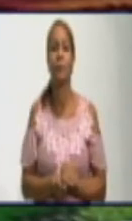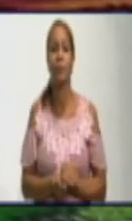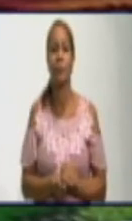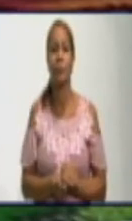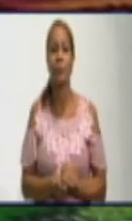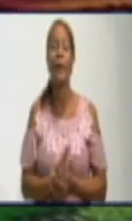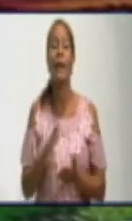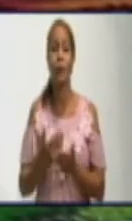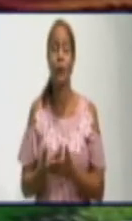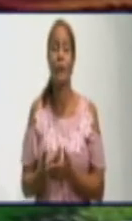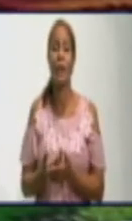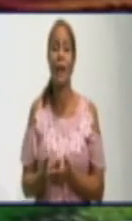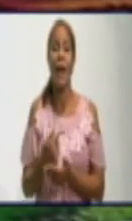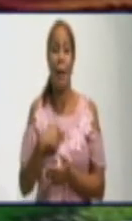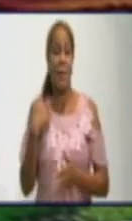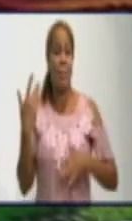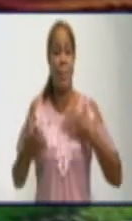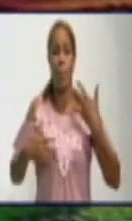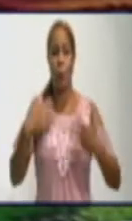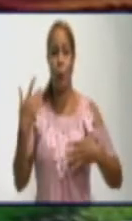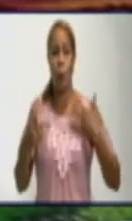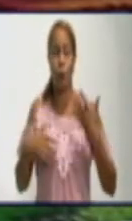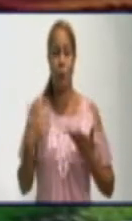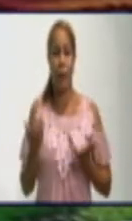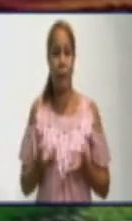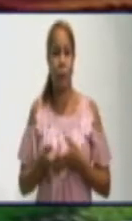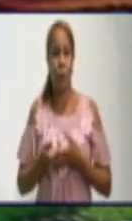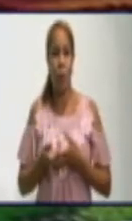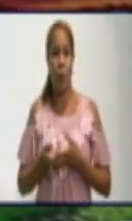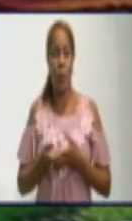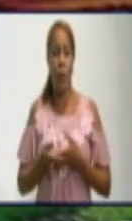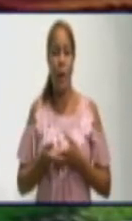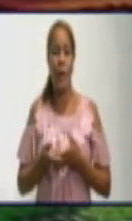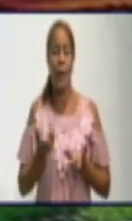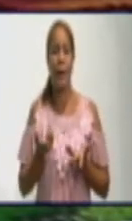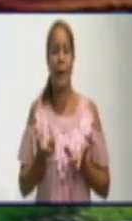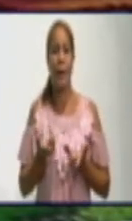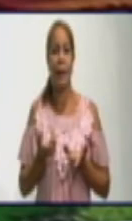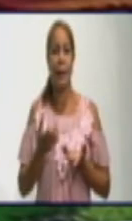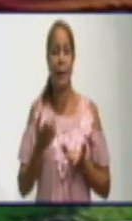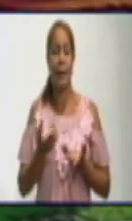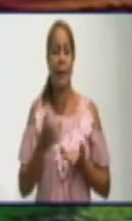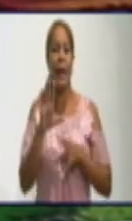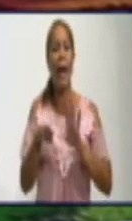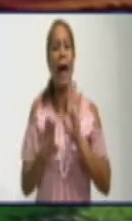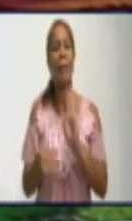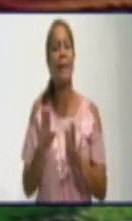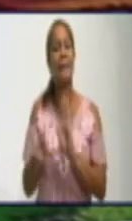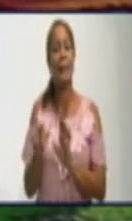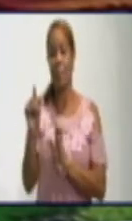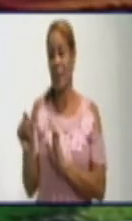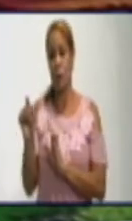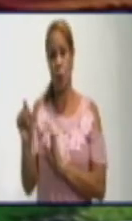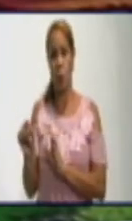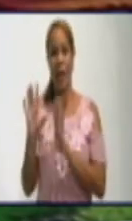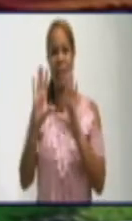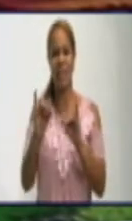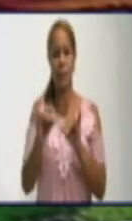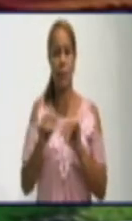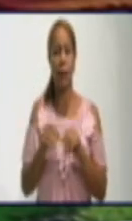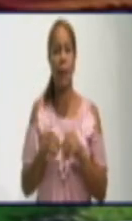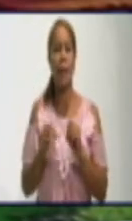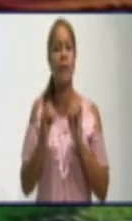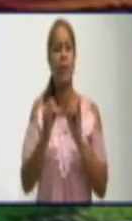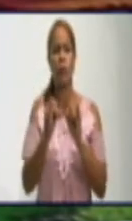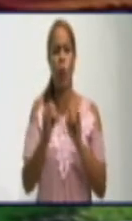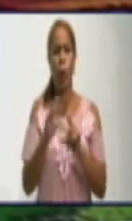esa respuesta, porque los televidentes dicen, llevamos tres días, hemos llamado, no han venido a hacer nada, no hemos tenido respuesta. Primero,